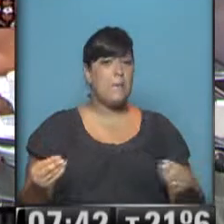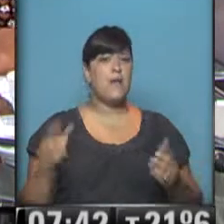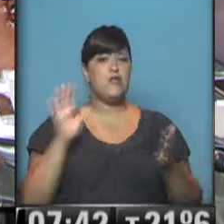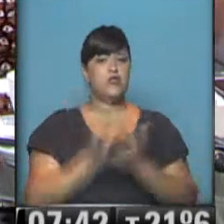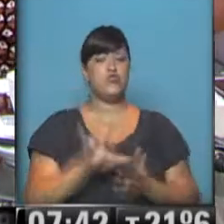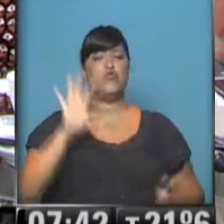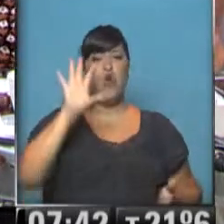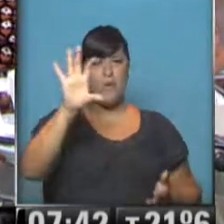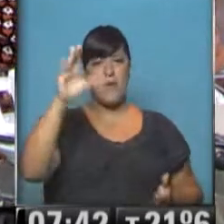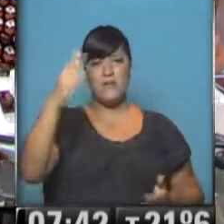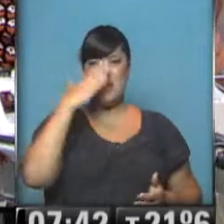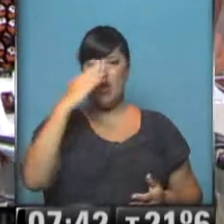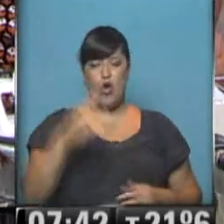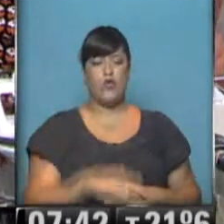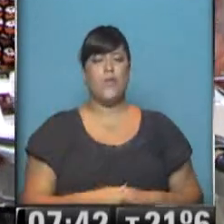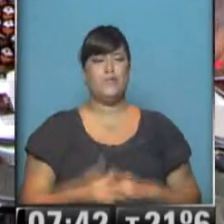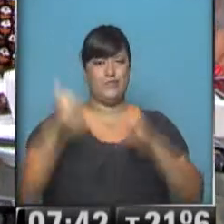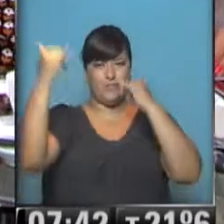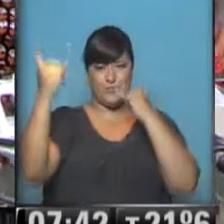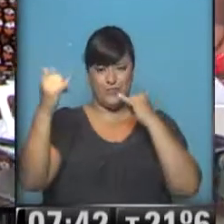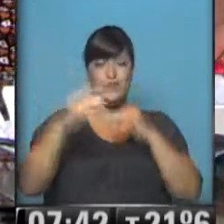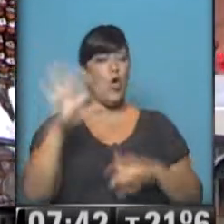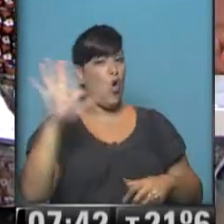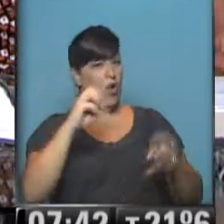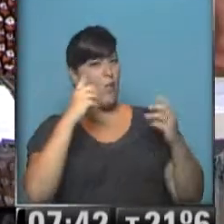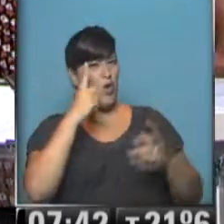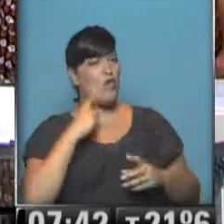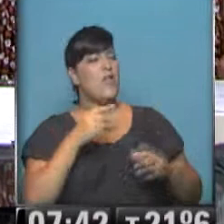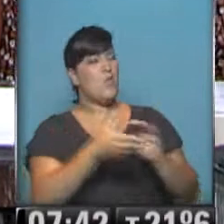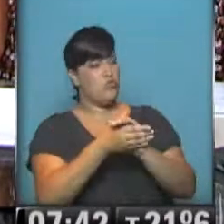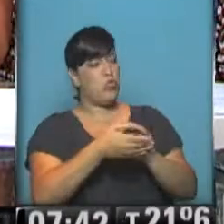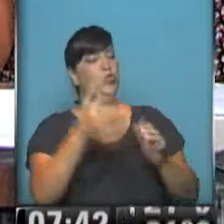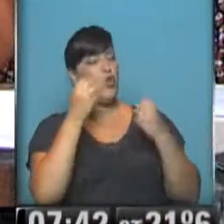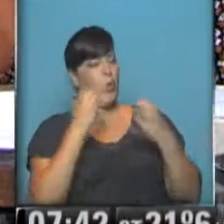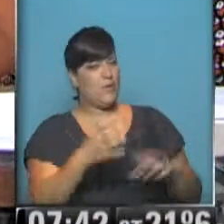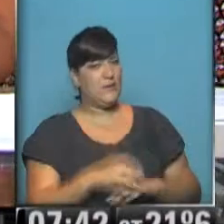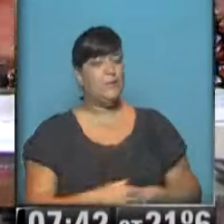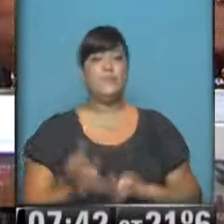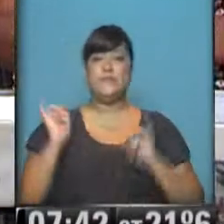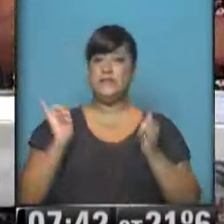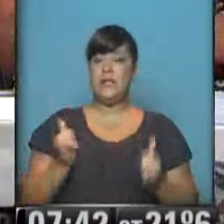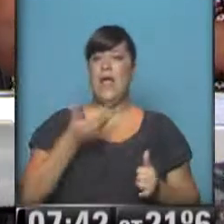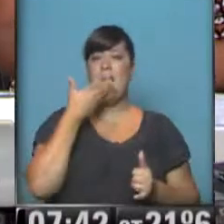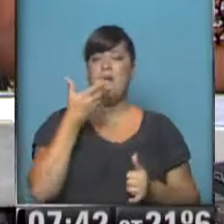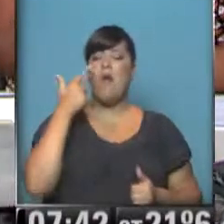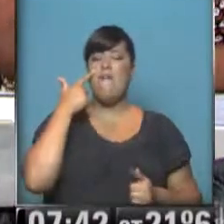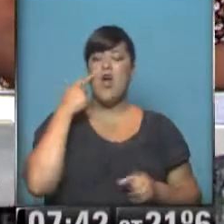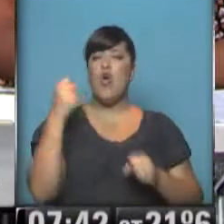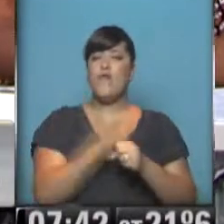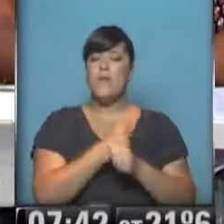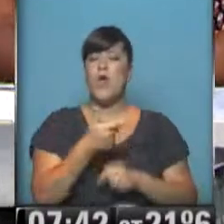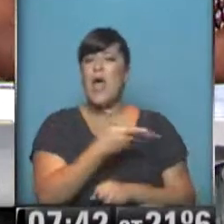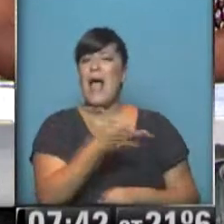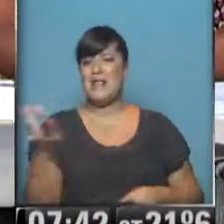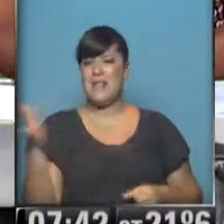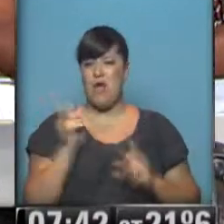la provincia en el día de hoy. Hola, buenos días, mucho gusto, ¿cómo les va? Buen día. Hablamos, a ver, confirmenos las cifras, y